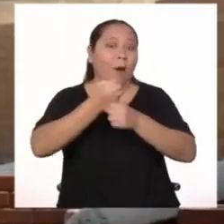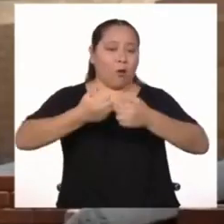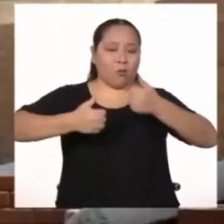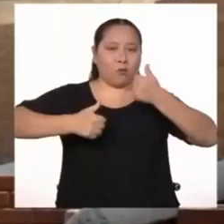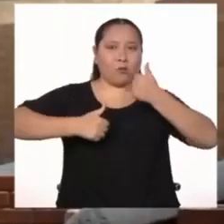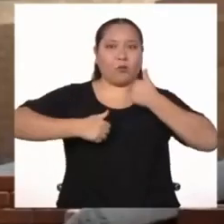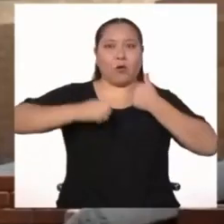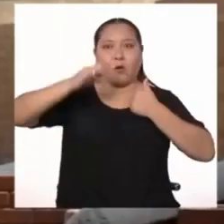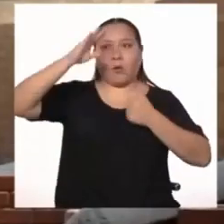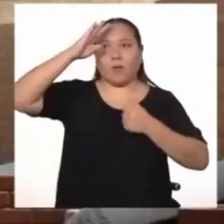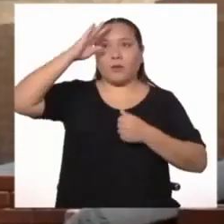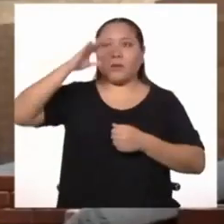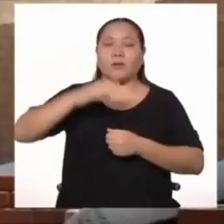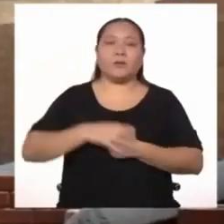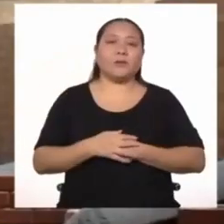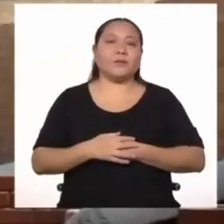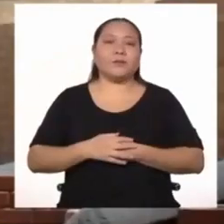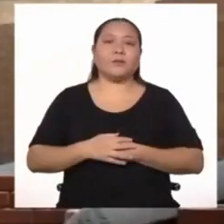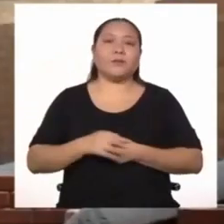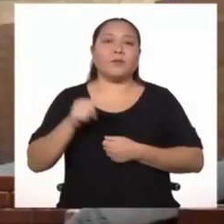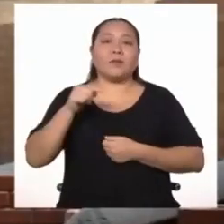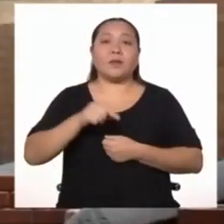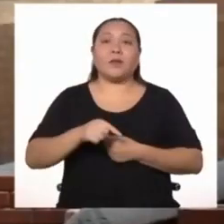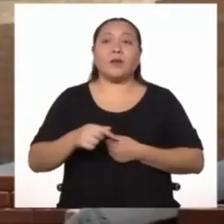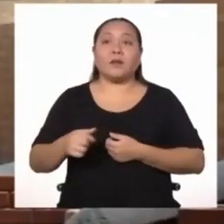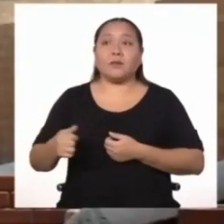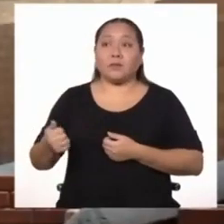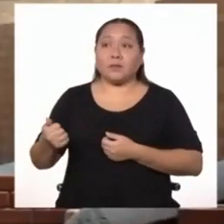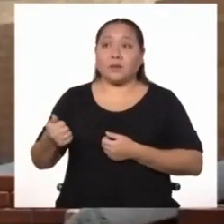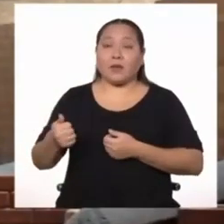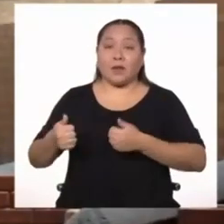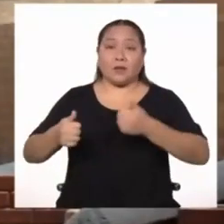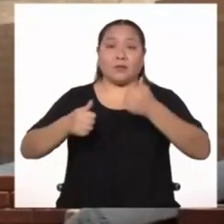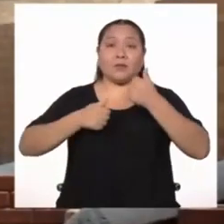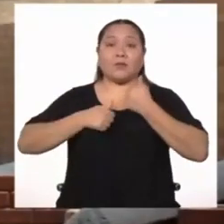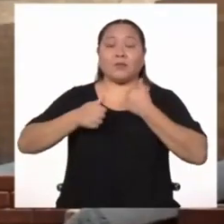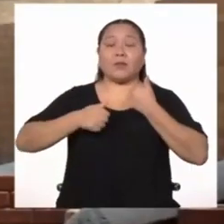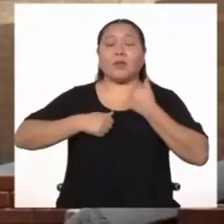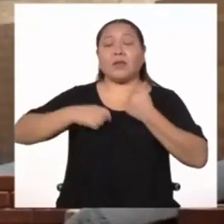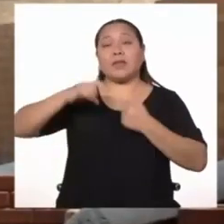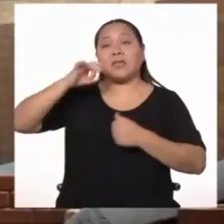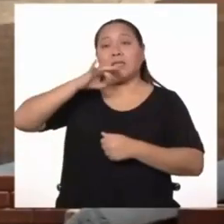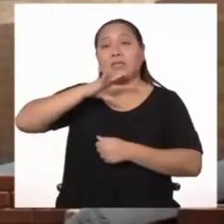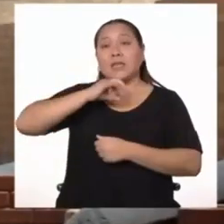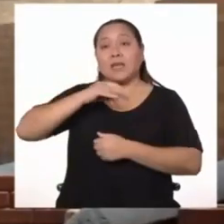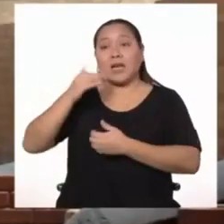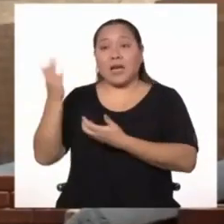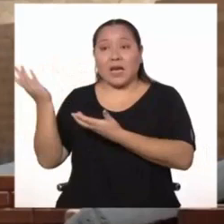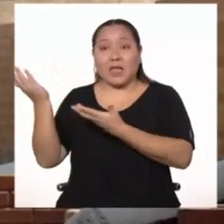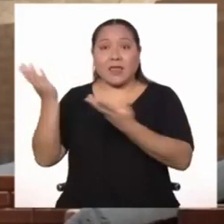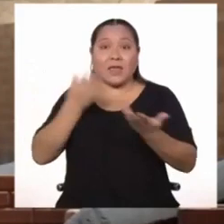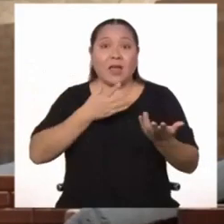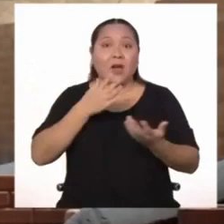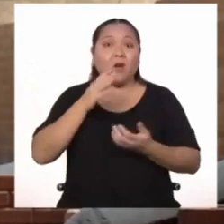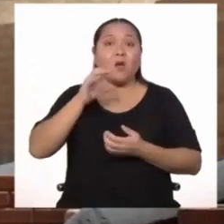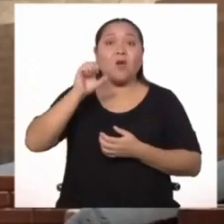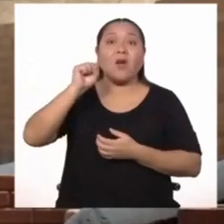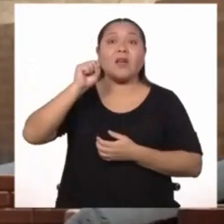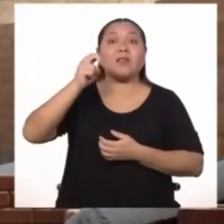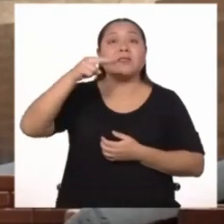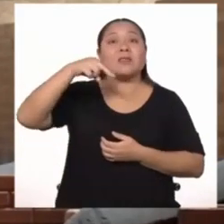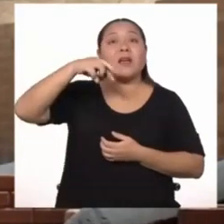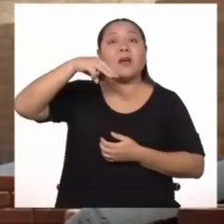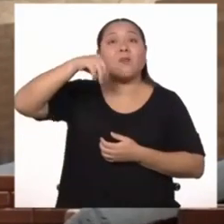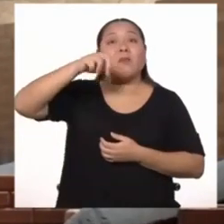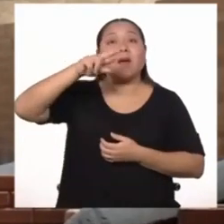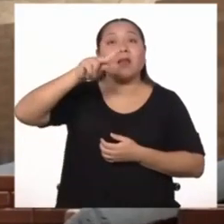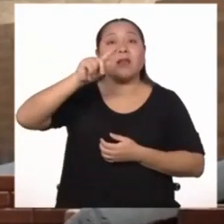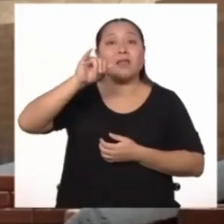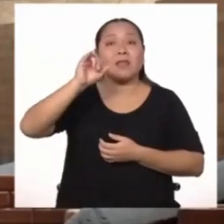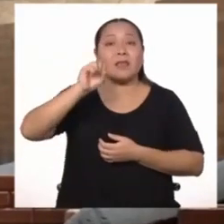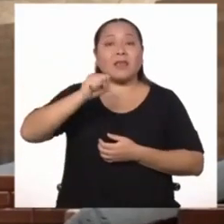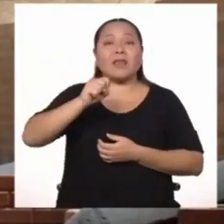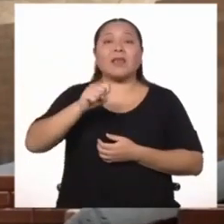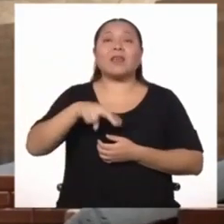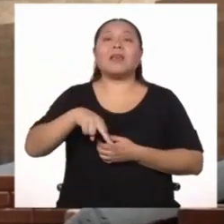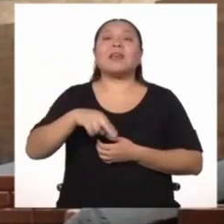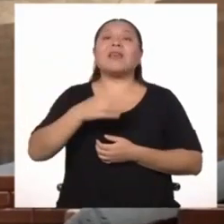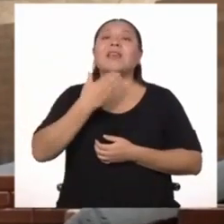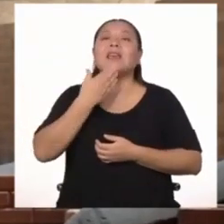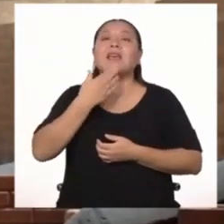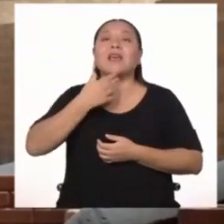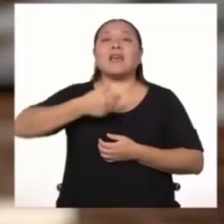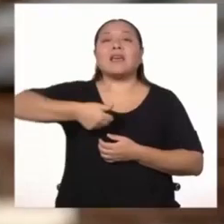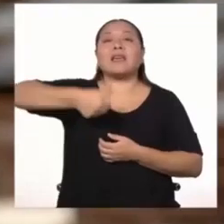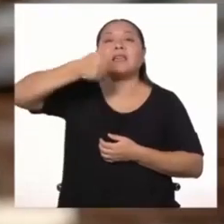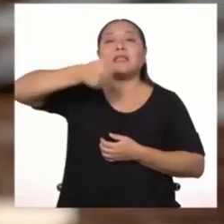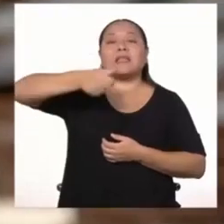La armada patriota chilena que trajo al general San Martín estaba al mando de un marino británico, Lord Thomas